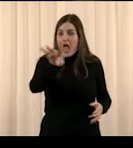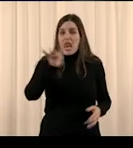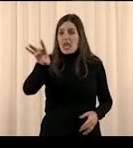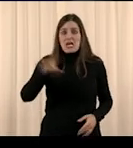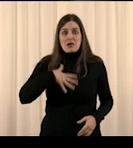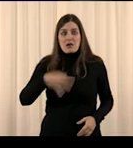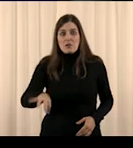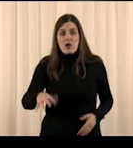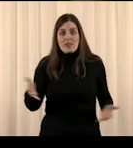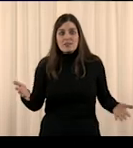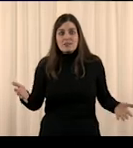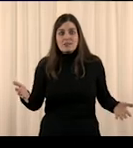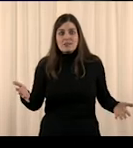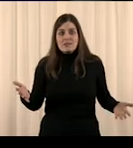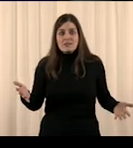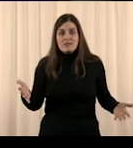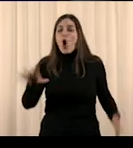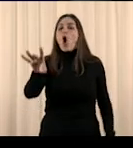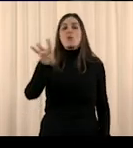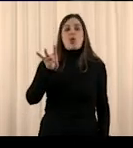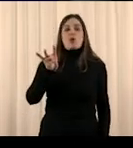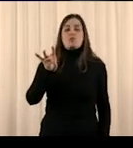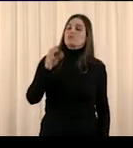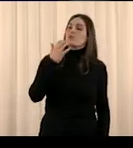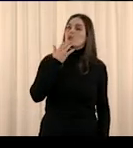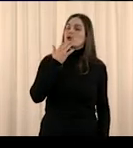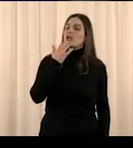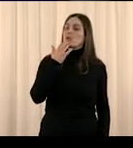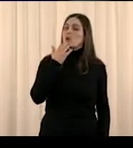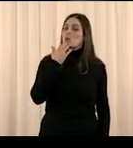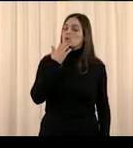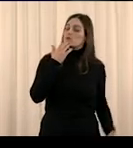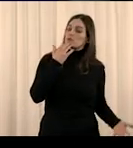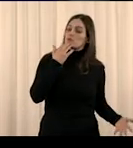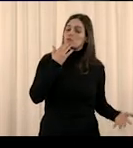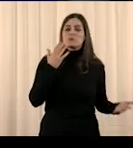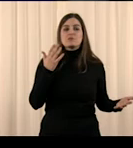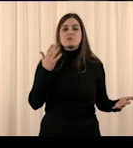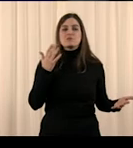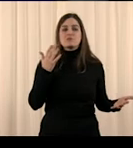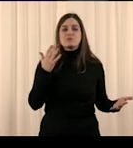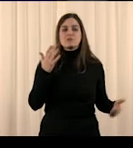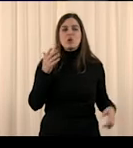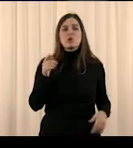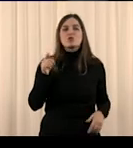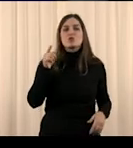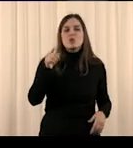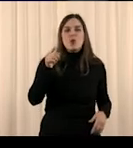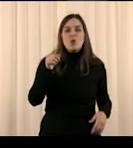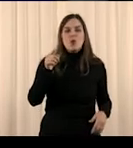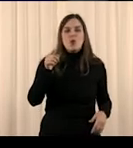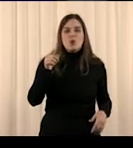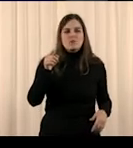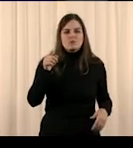Una opción sería ejercitar el poder